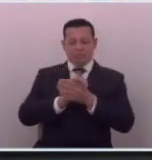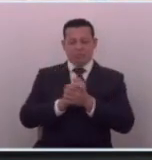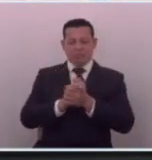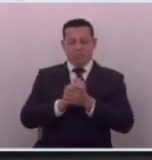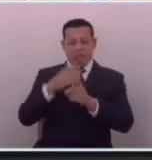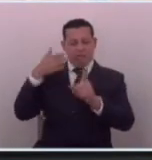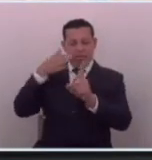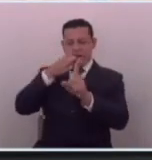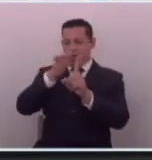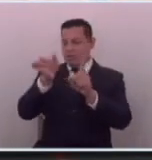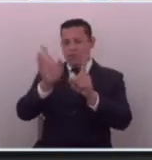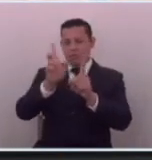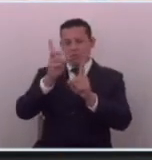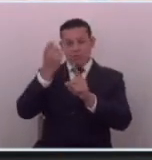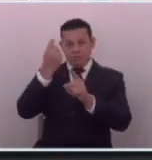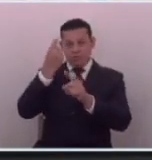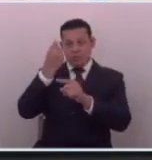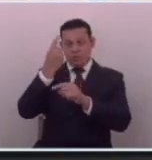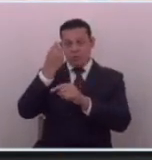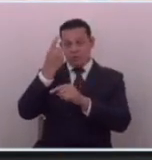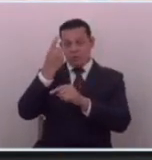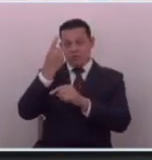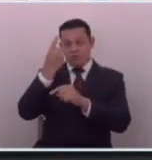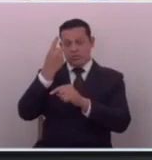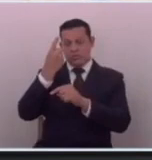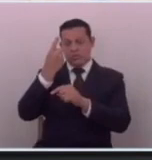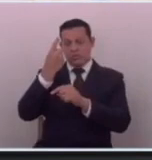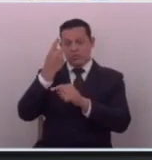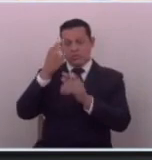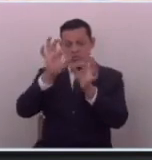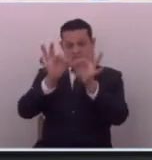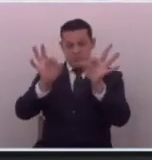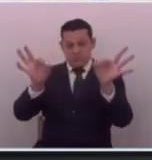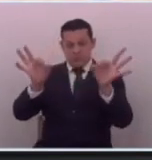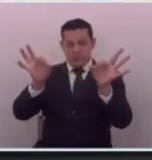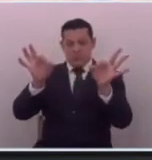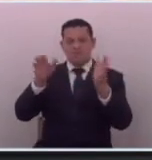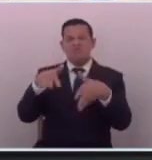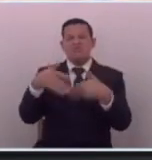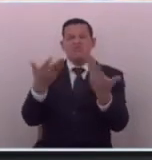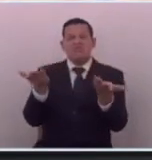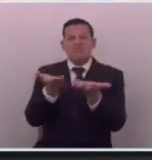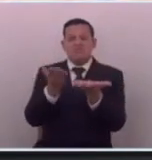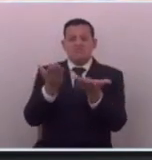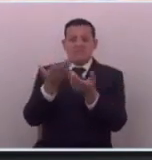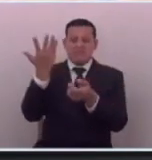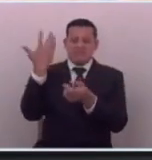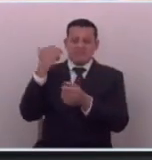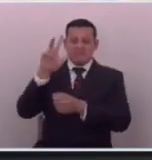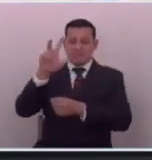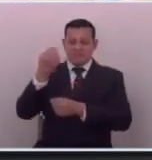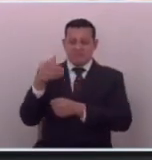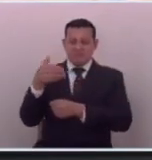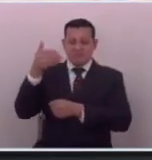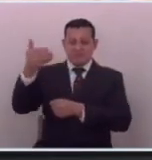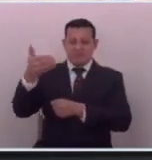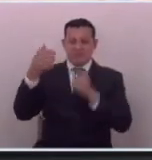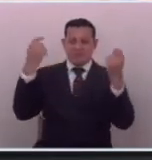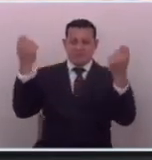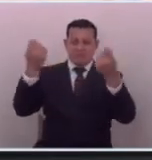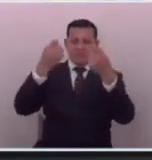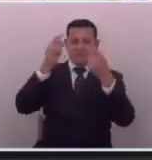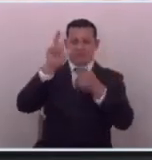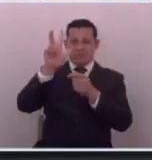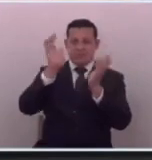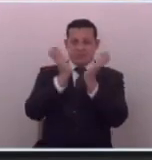y no han entendido la definición de lo que estamos haciendo desde hace 30 años se conmemora el 3